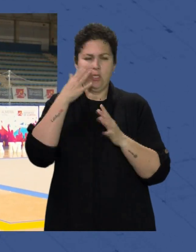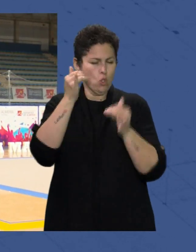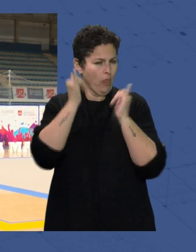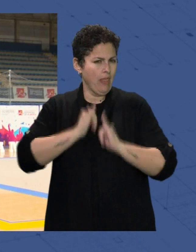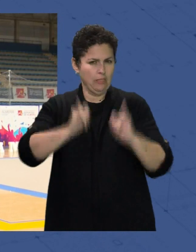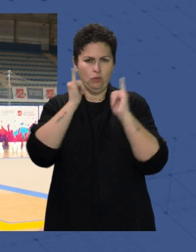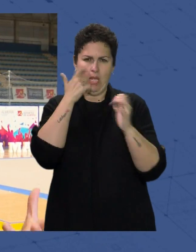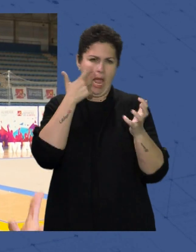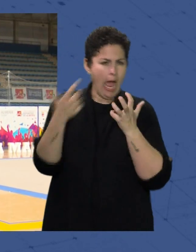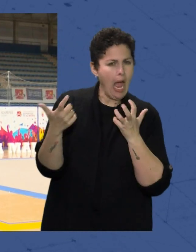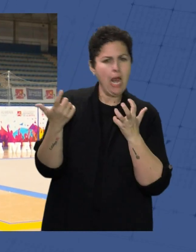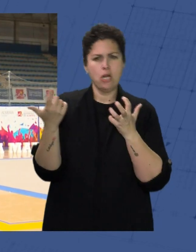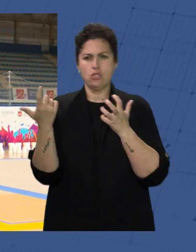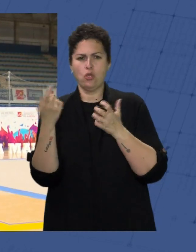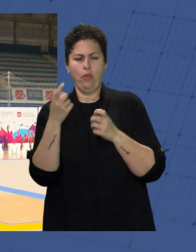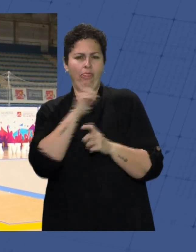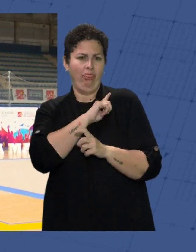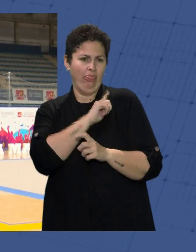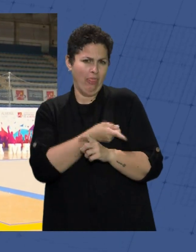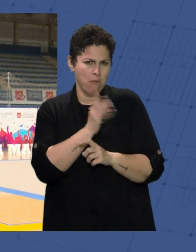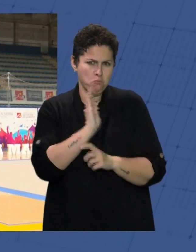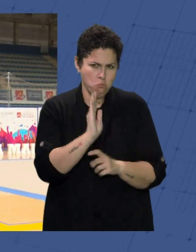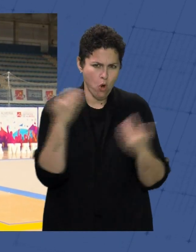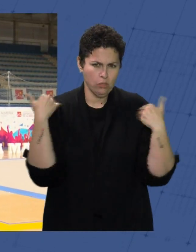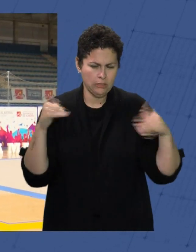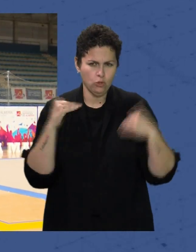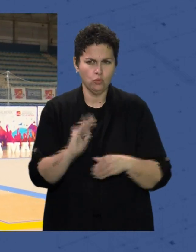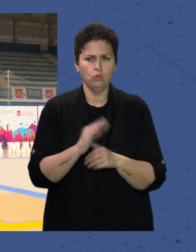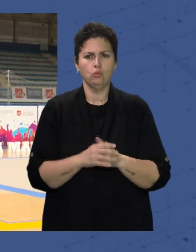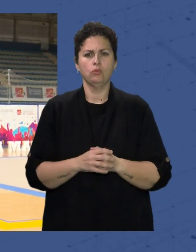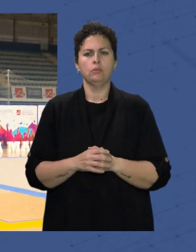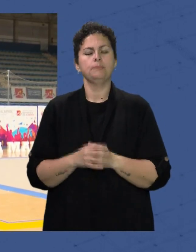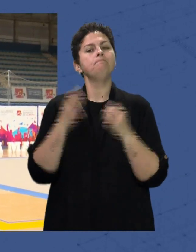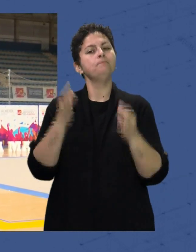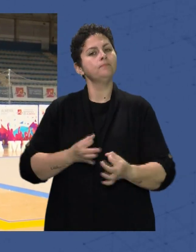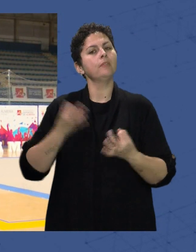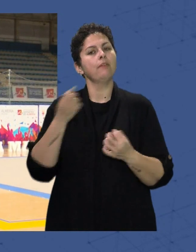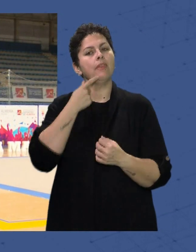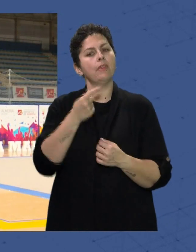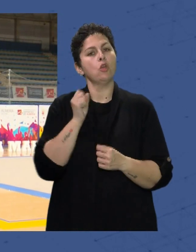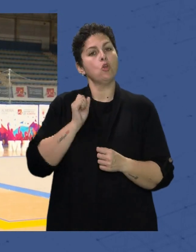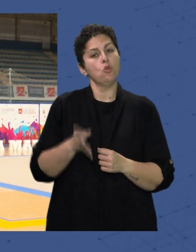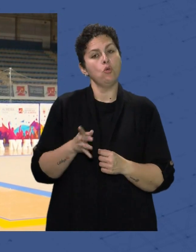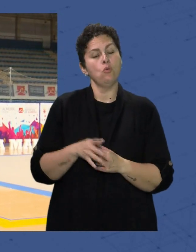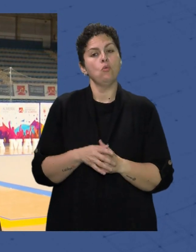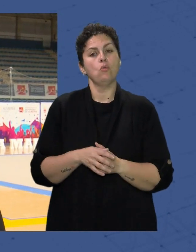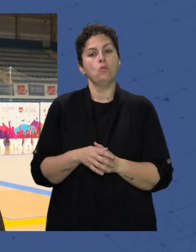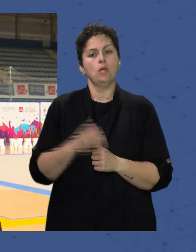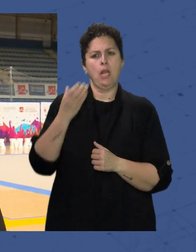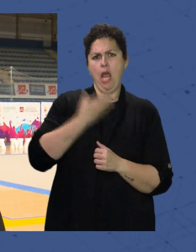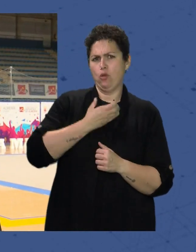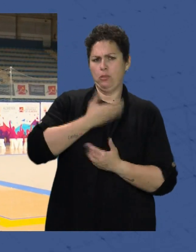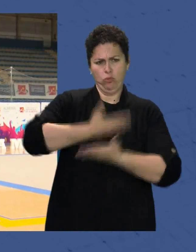De su buen hacer De su deportividad Y siempre hay que decir Que con el club Estela Maris El ayuntamiento Colabora